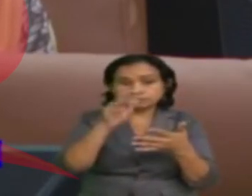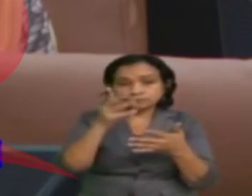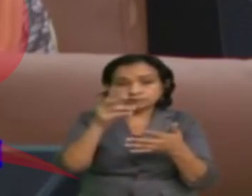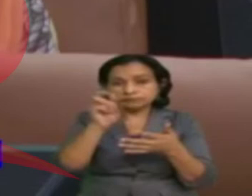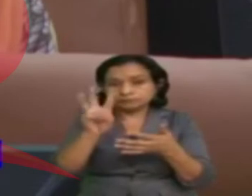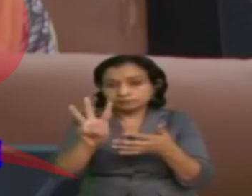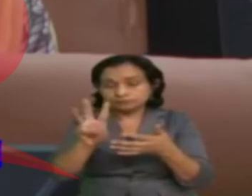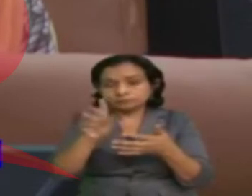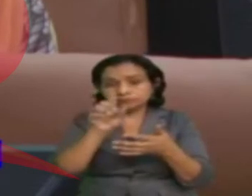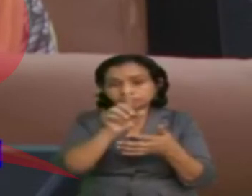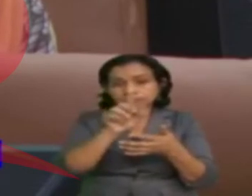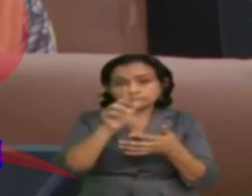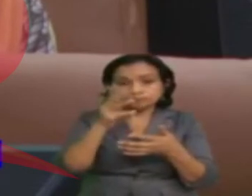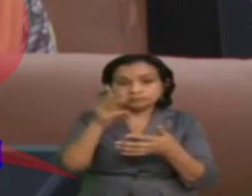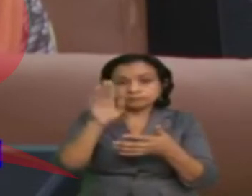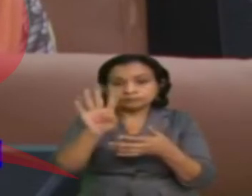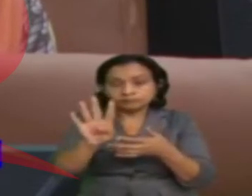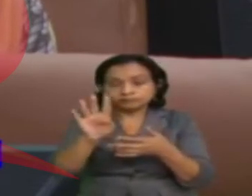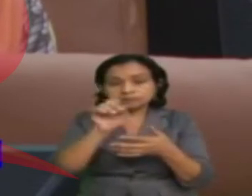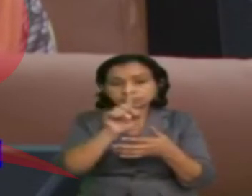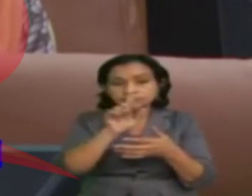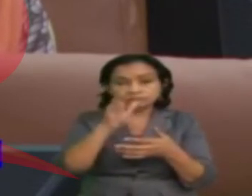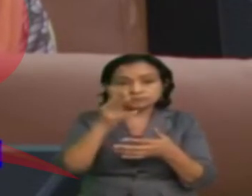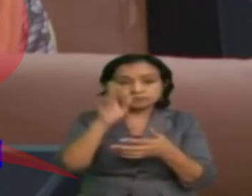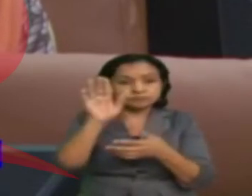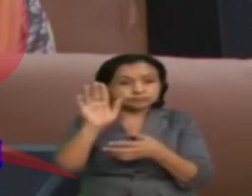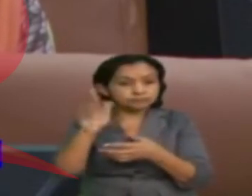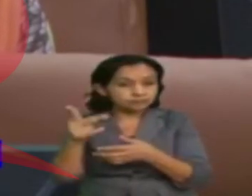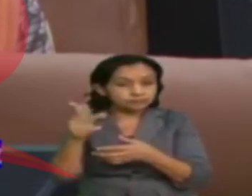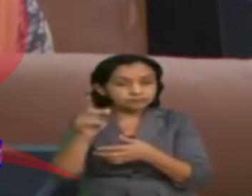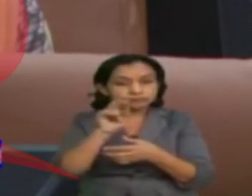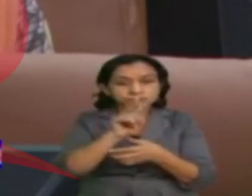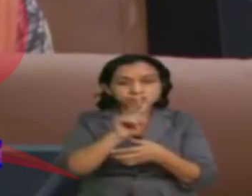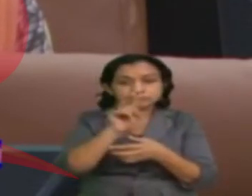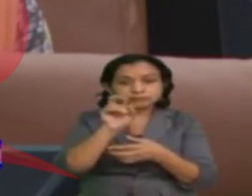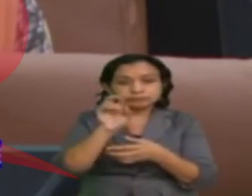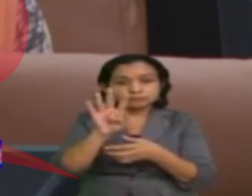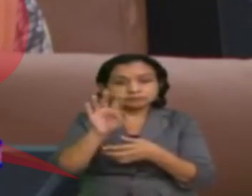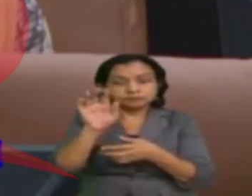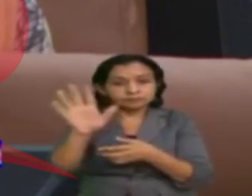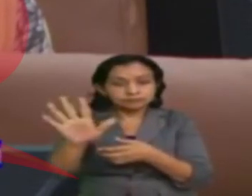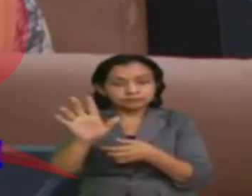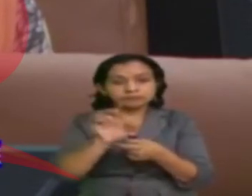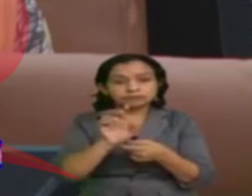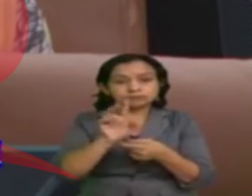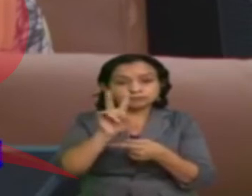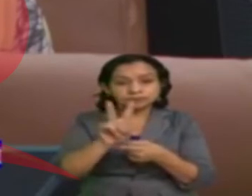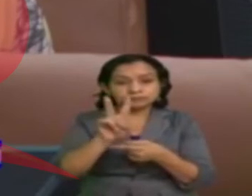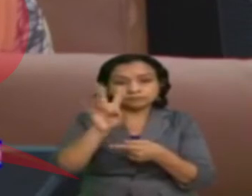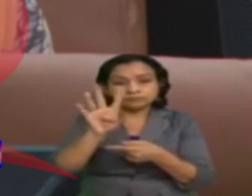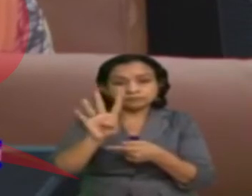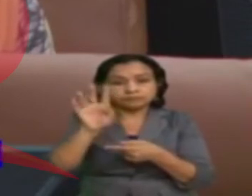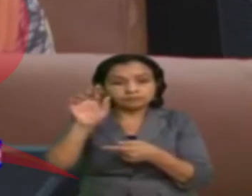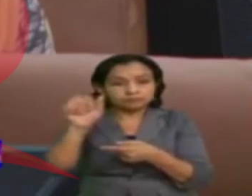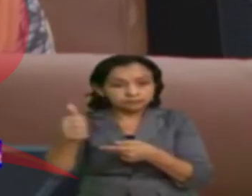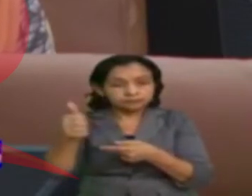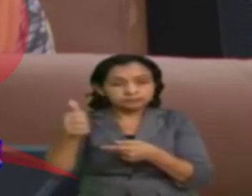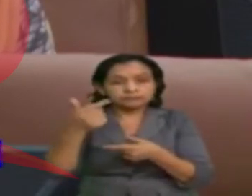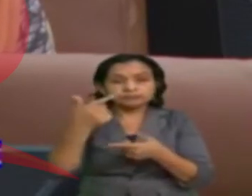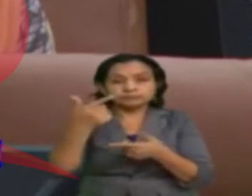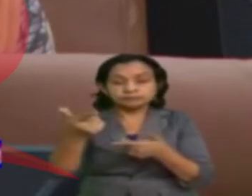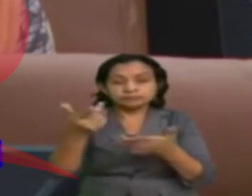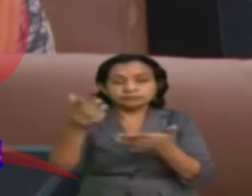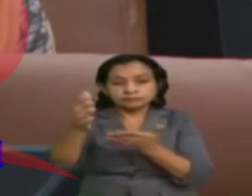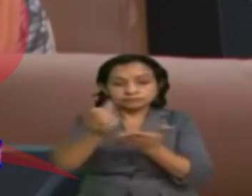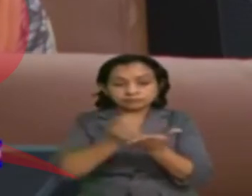193, 194, 198, 245 y 246